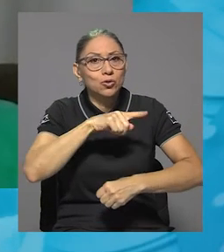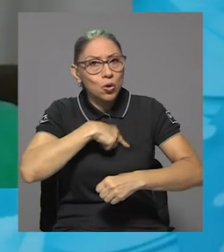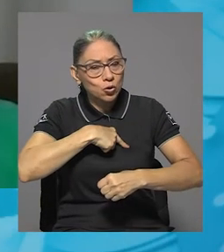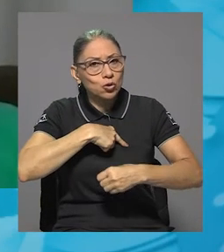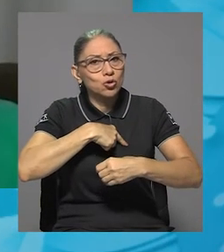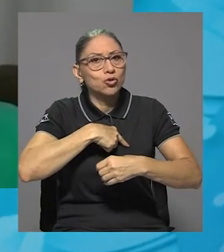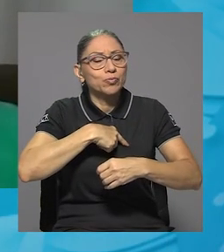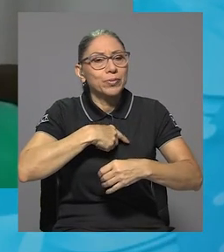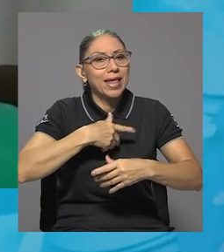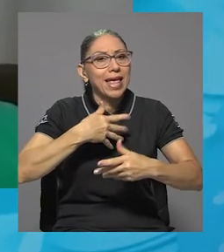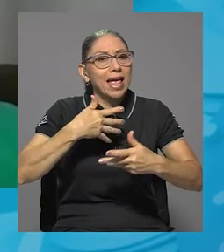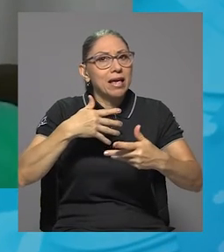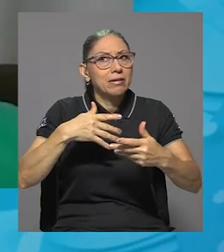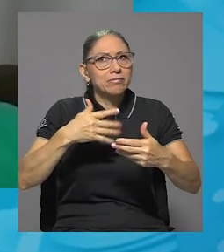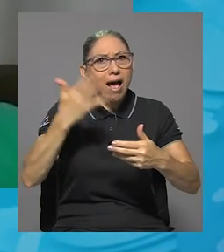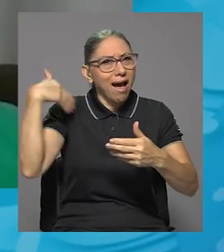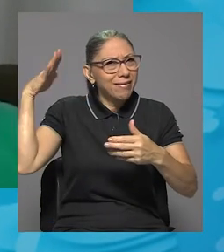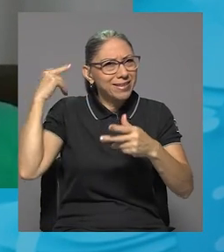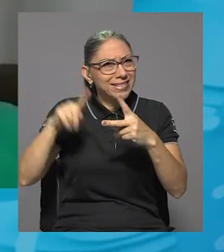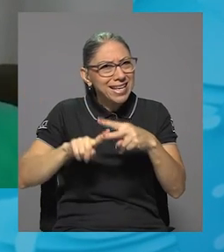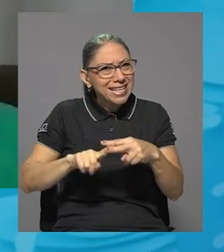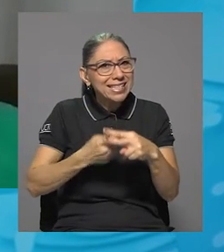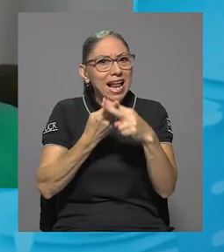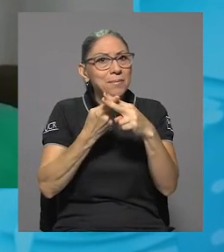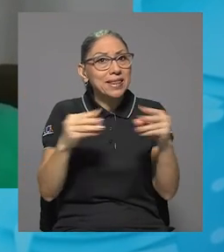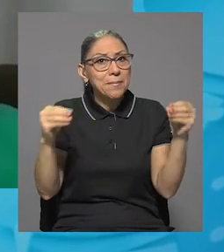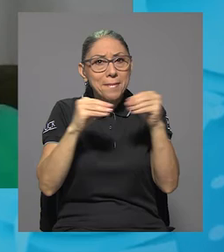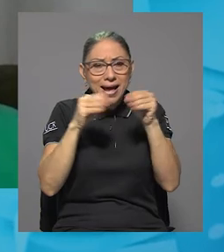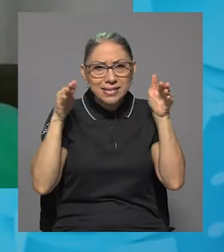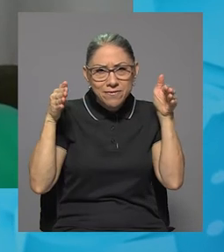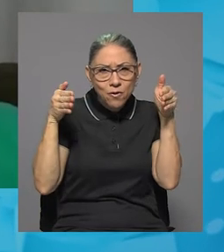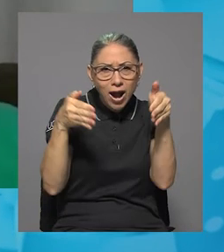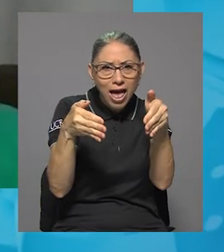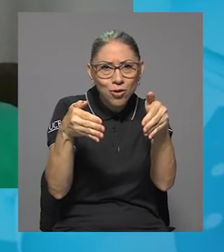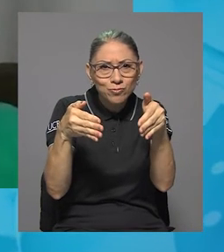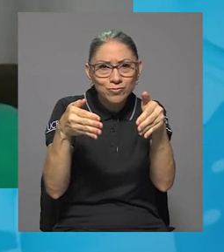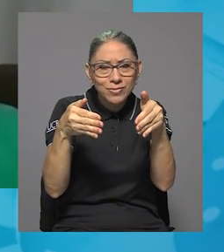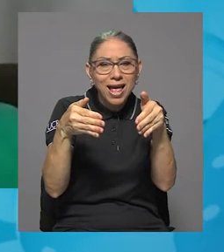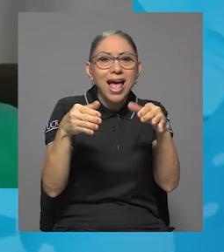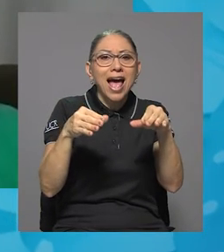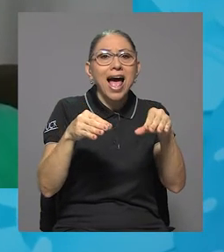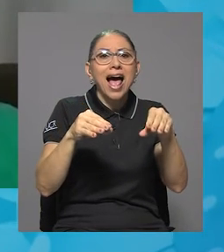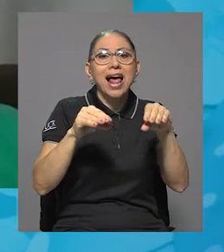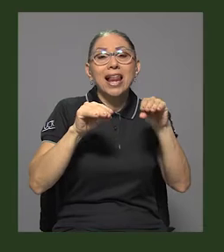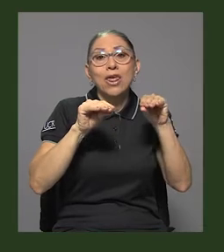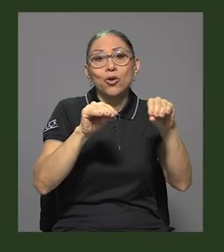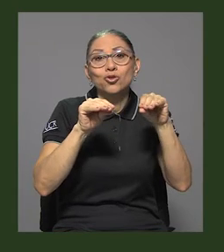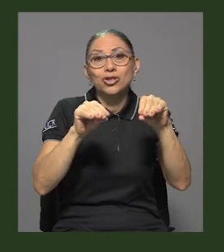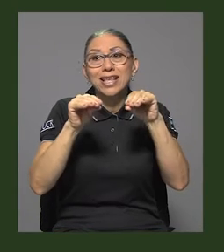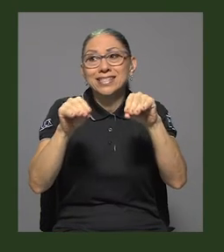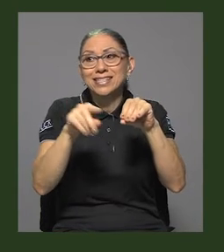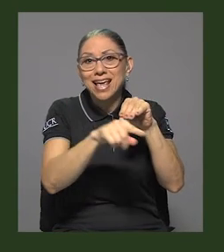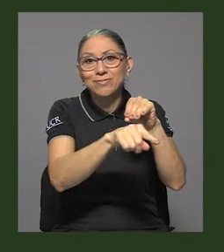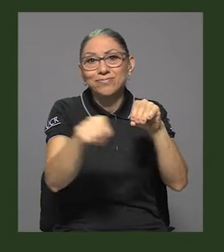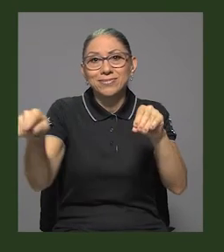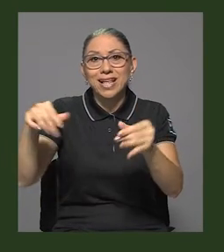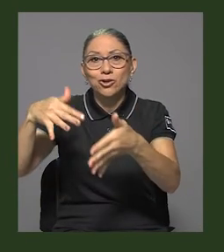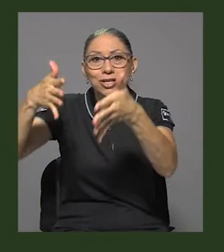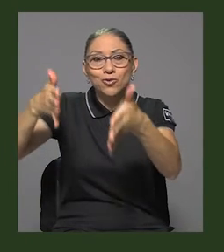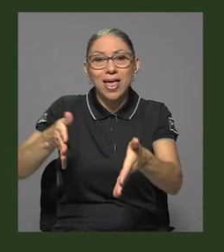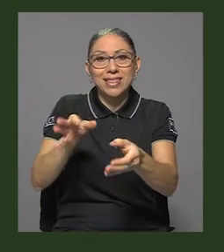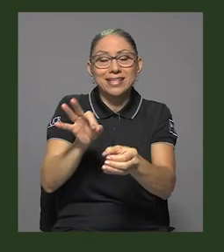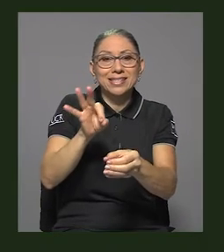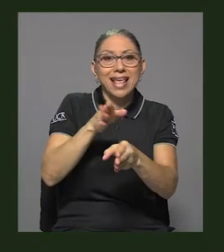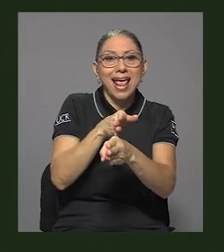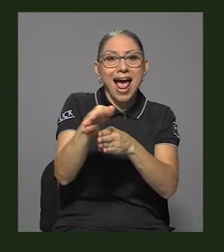inicialmente fue más enfocado hacia la docencia de los estudiantes nuestros de agronomía, luego